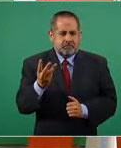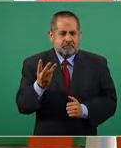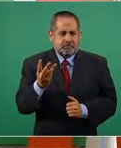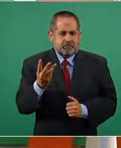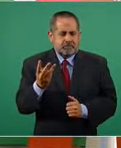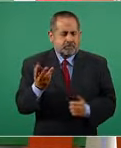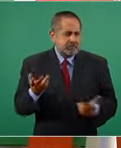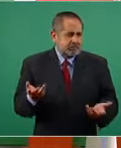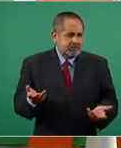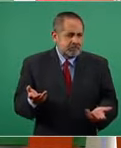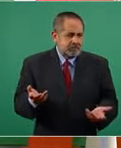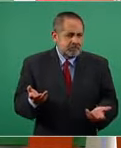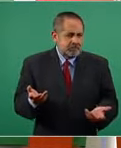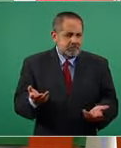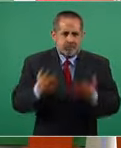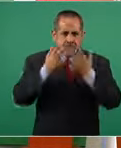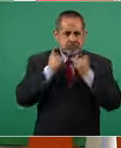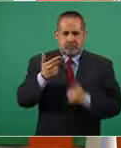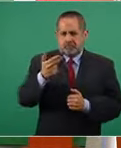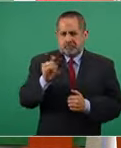desde luego no está Haití